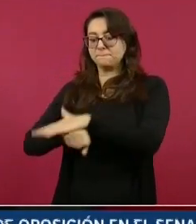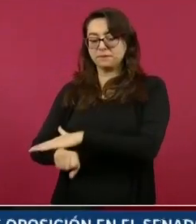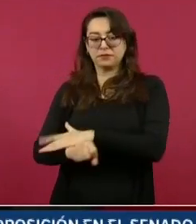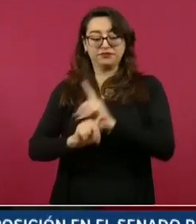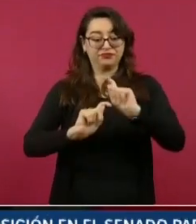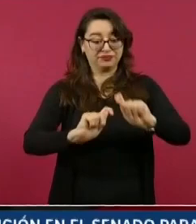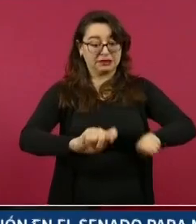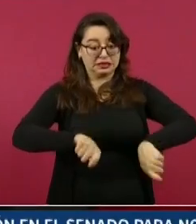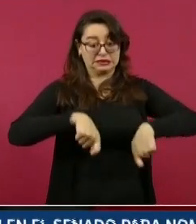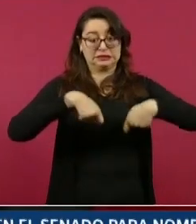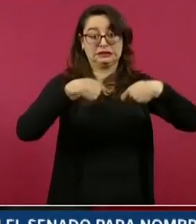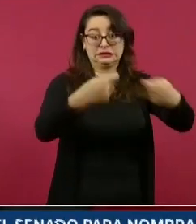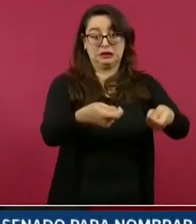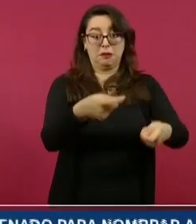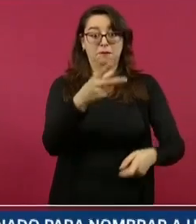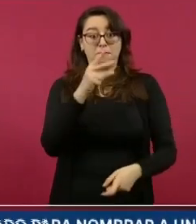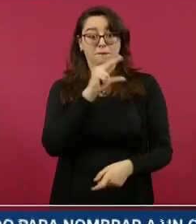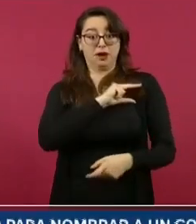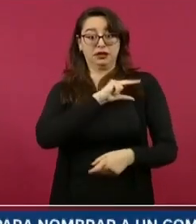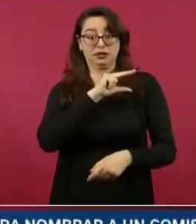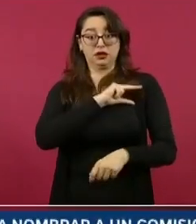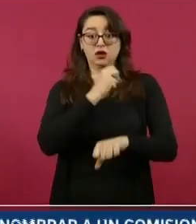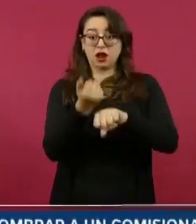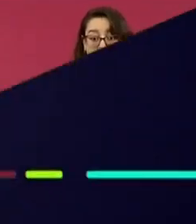administraban los reclusorios hubiese…